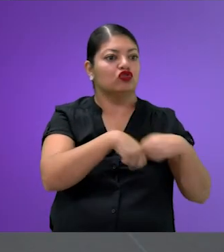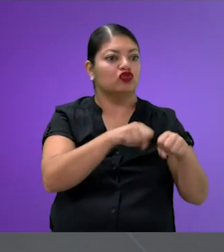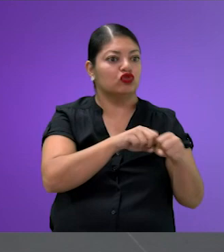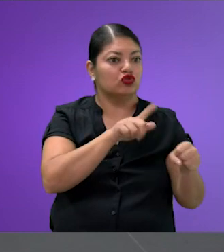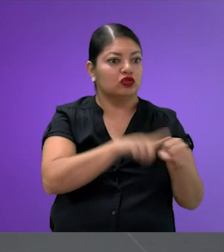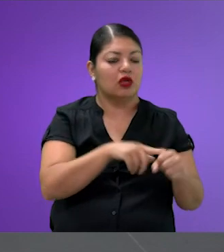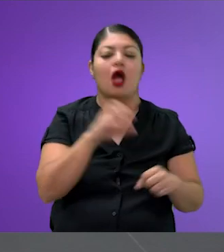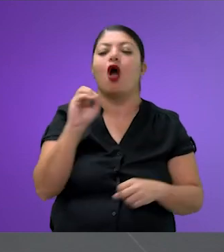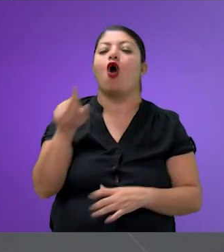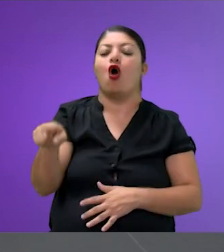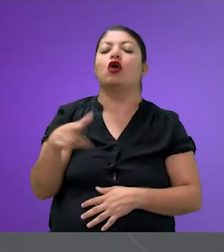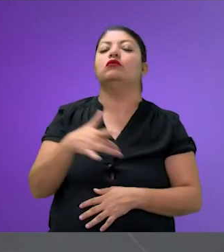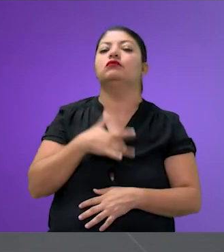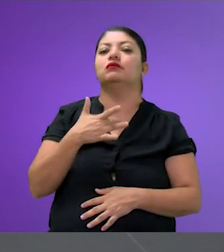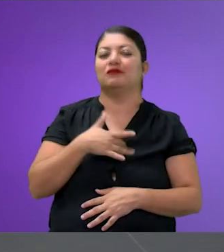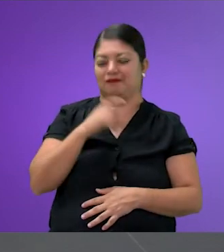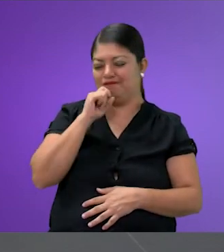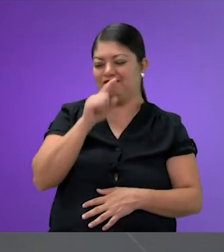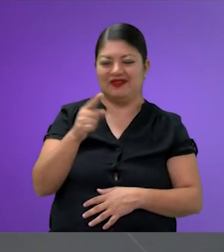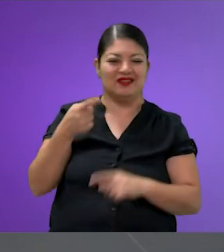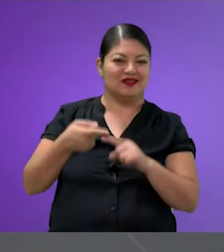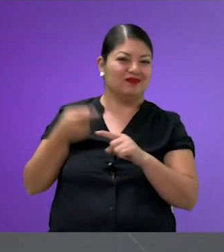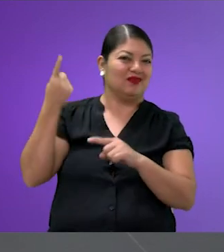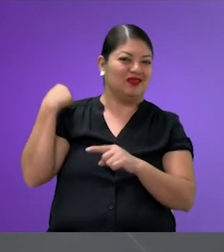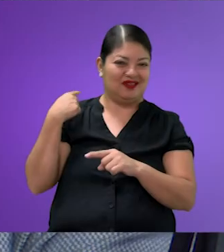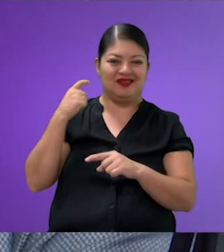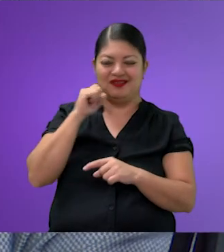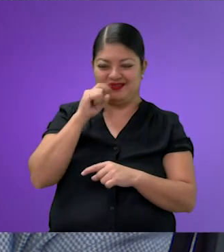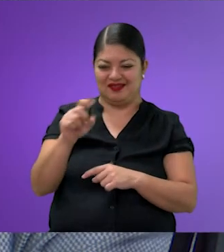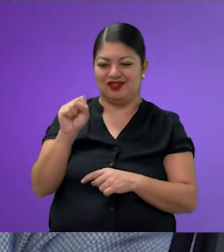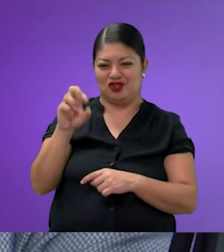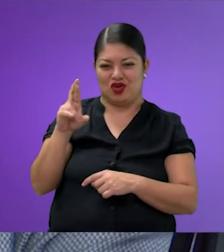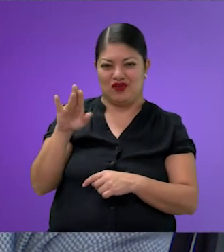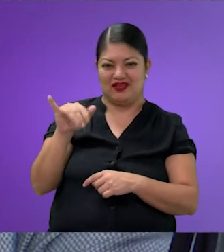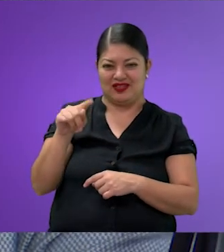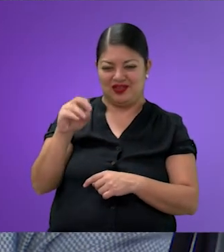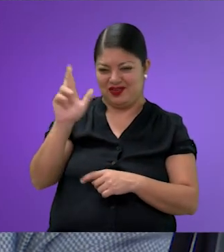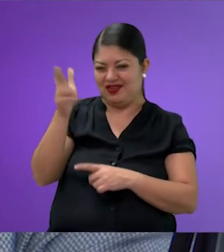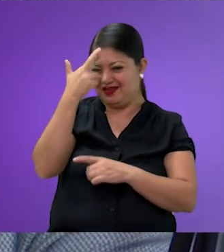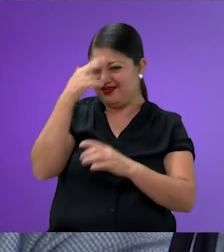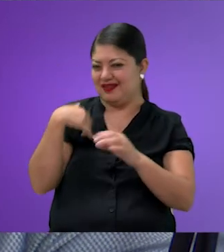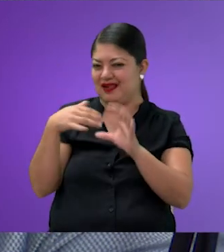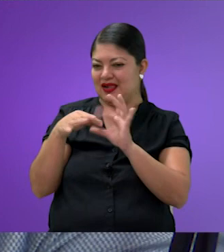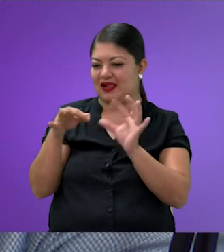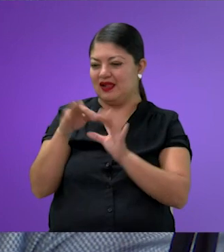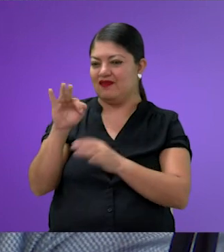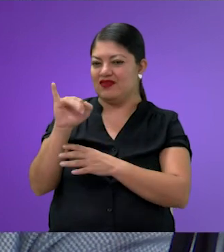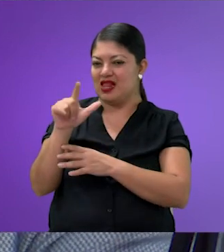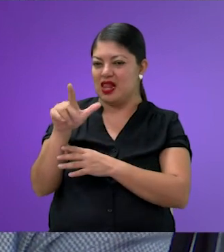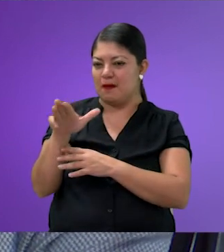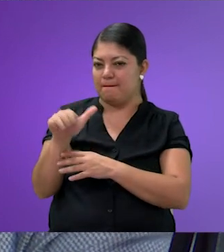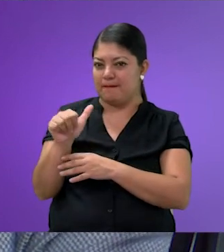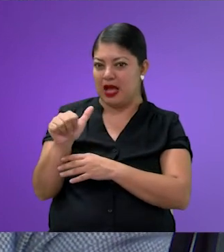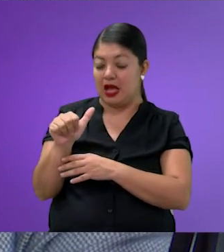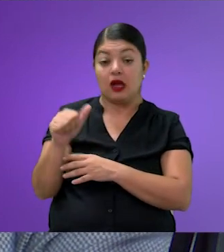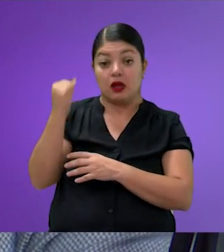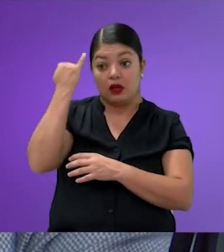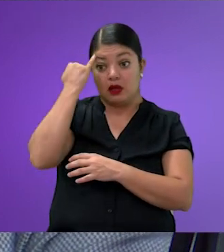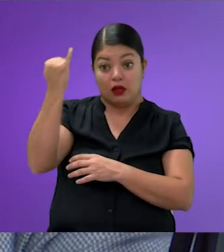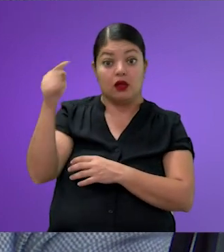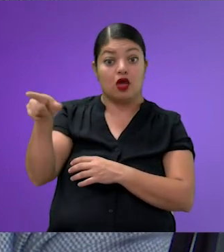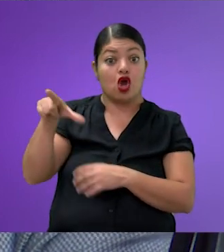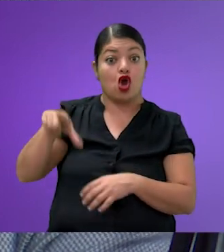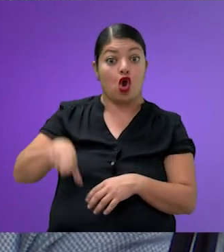que, como platicamos en otro de los sorbitos de Filma, ¿qué te parece si esa área del gobierno le puede